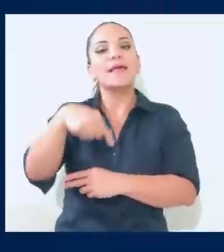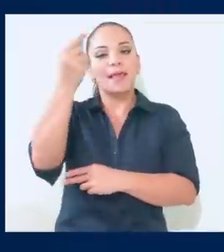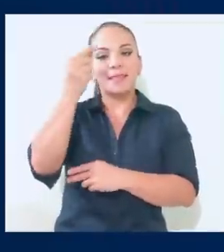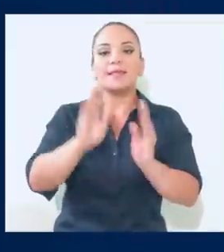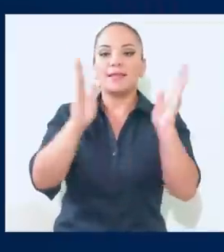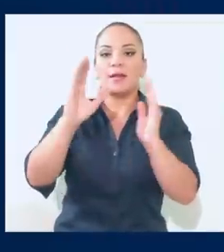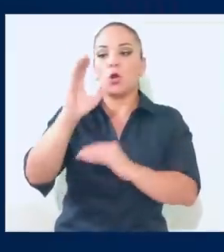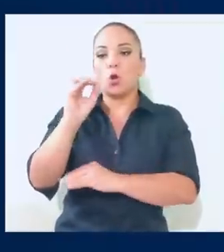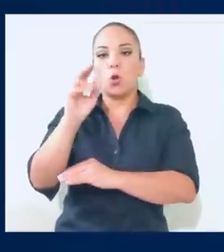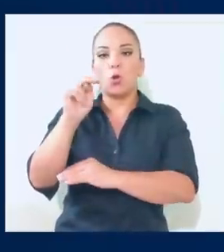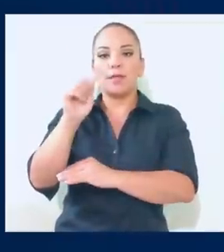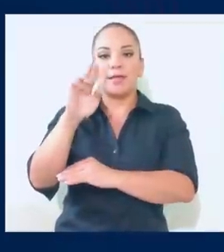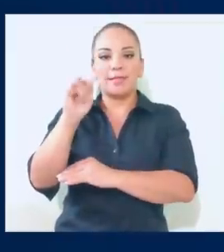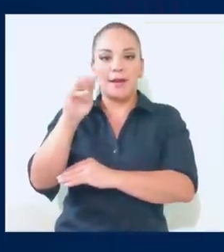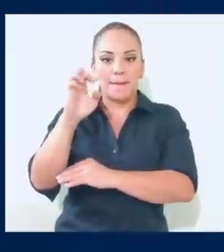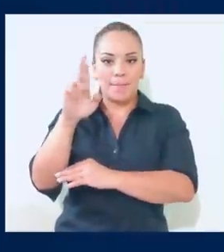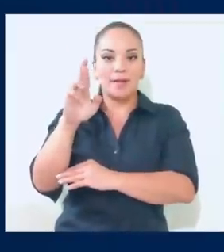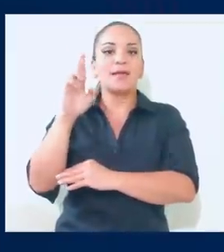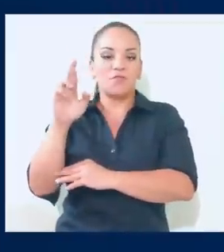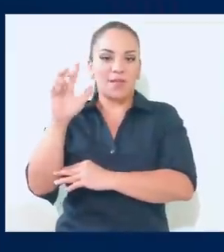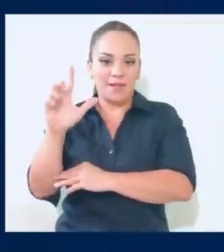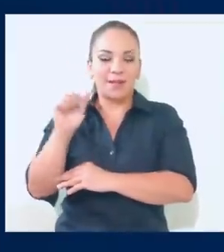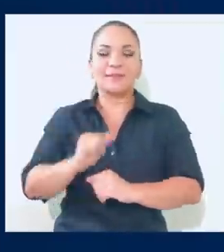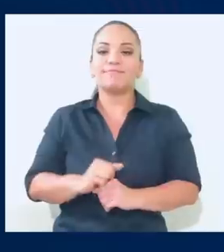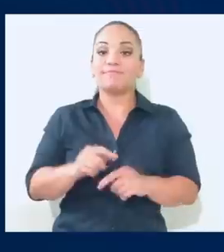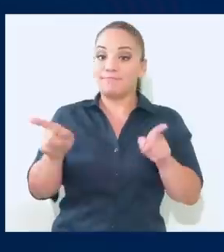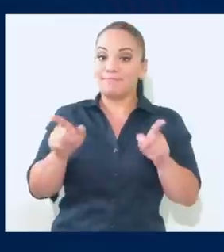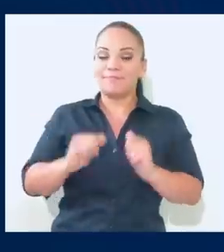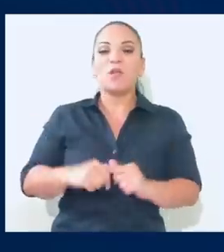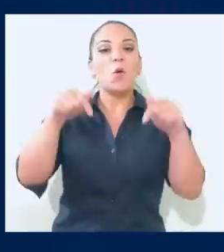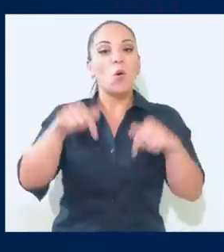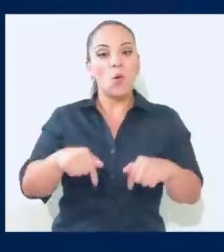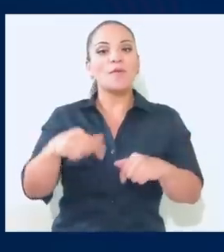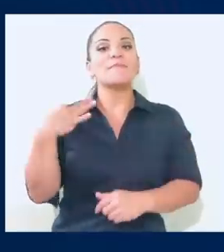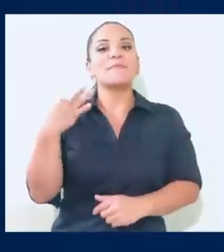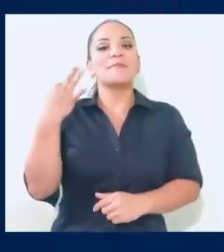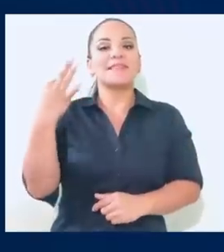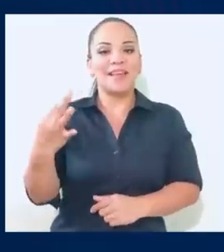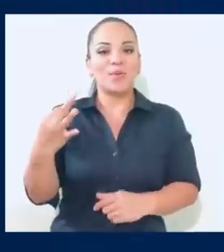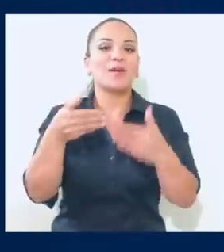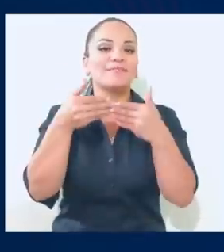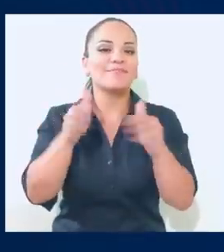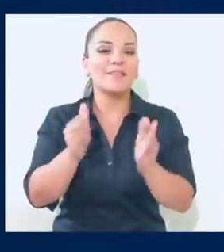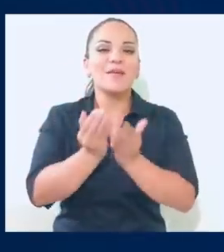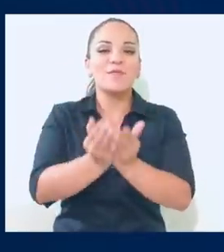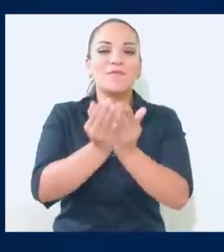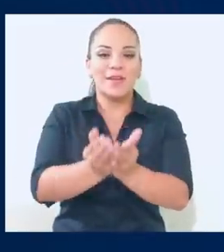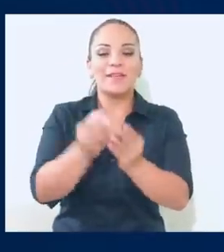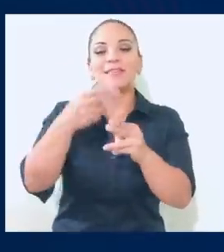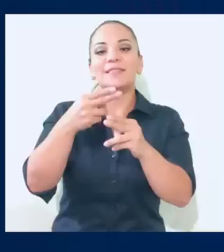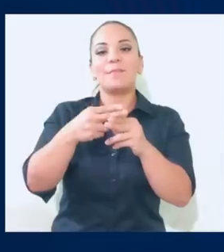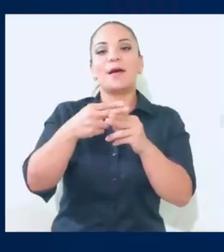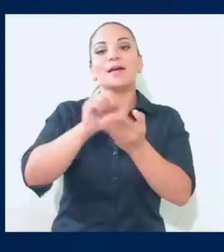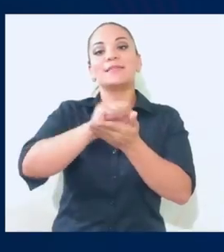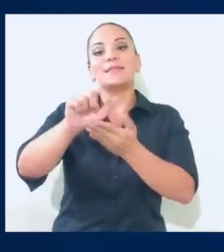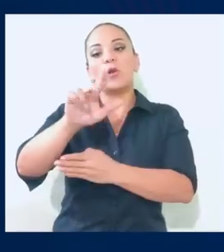de Conatra Mar RL. Hoy me invitaron a la inauguración del Ferry San Lucas 3,